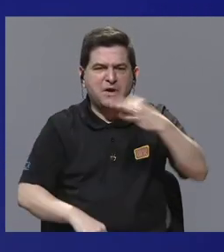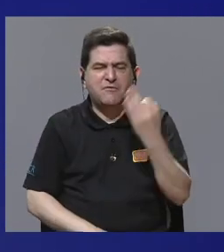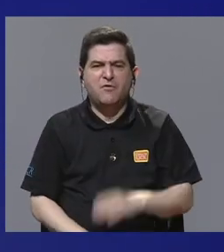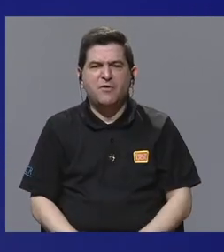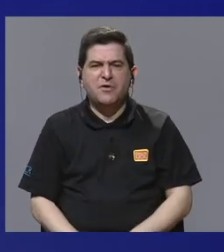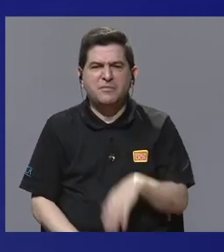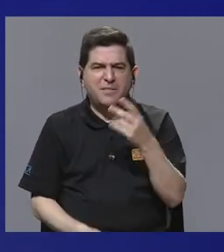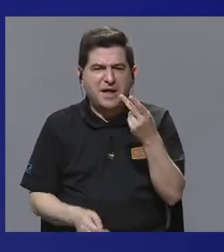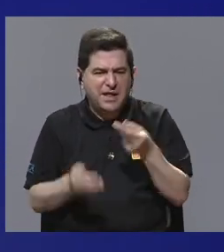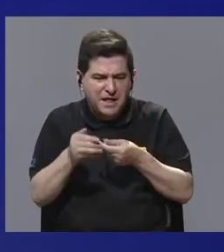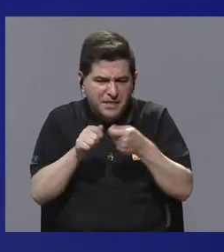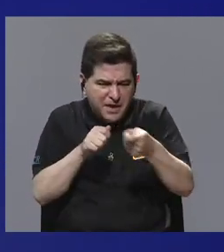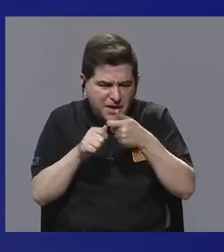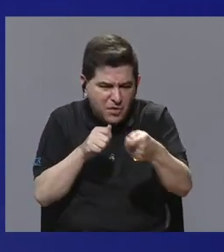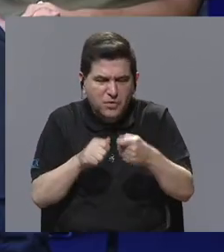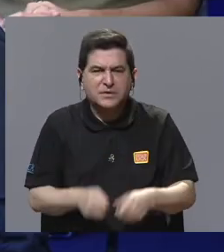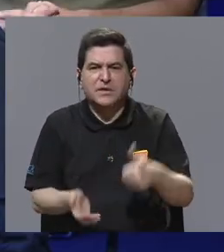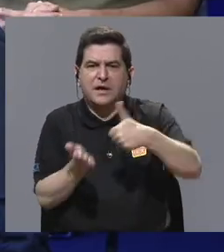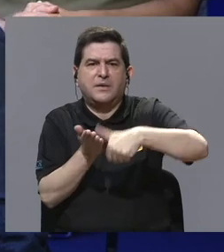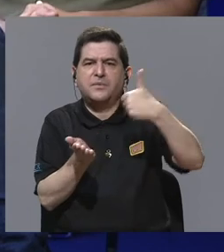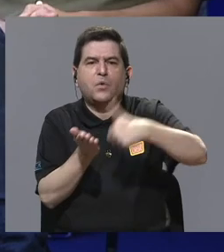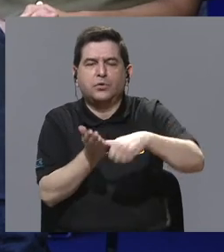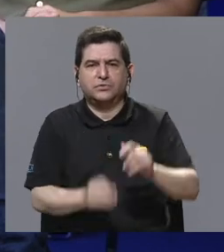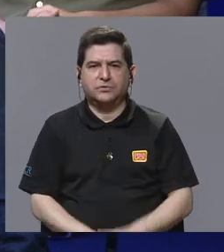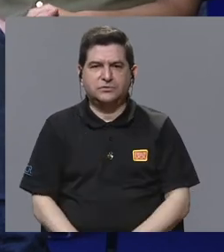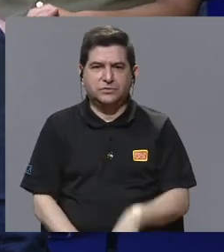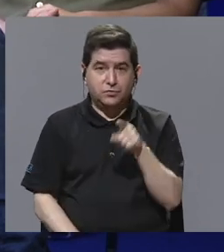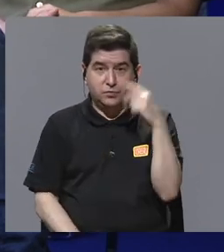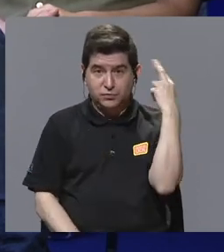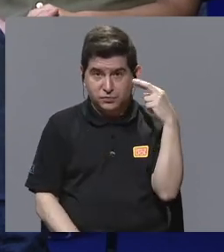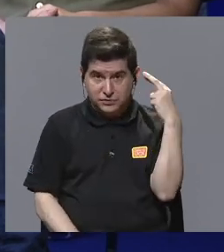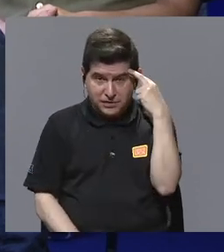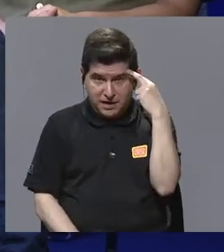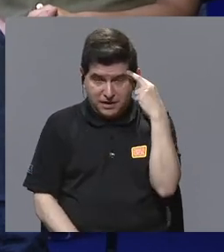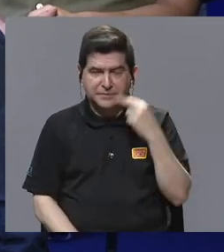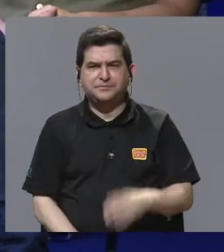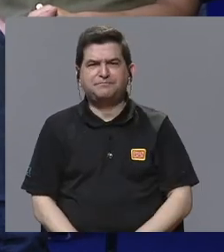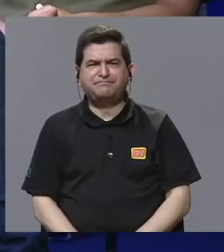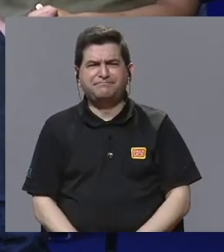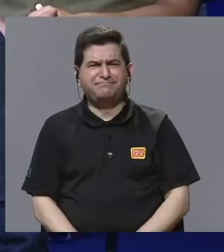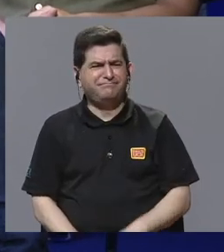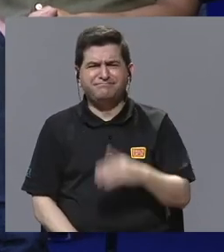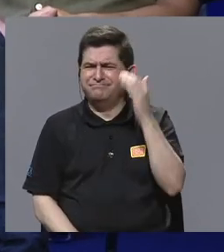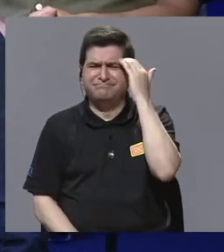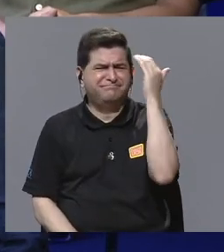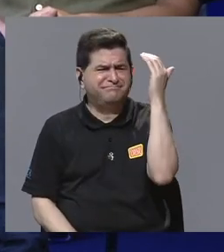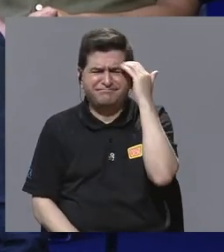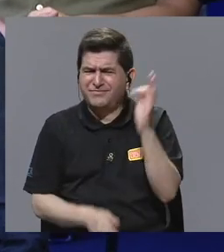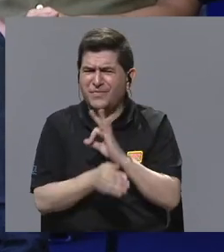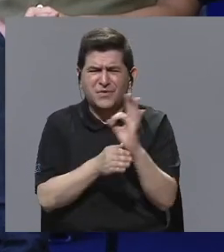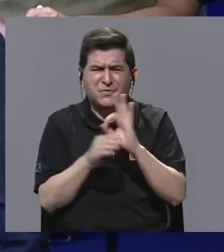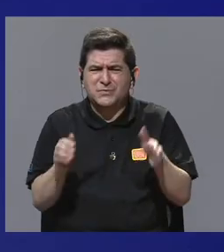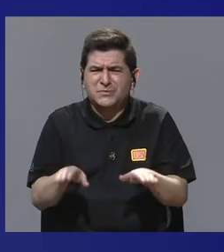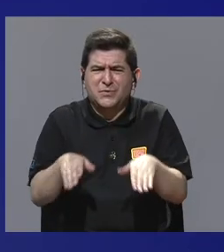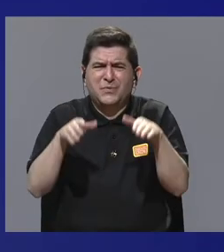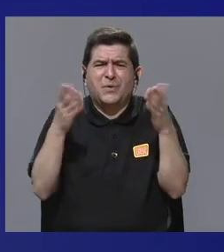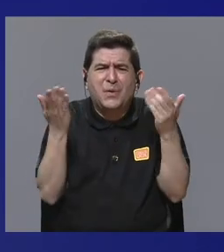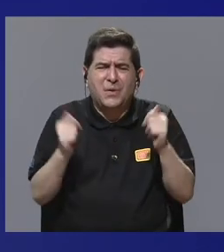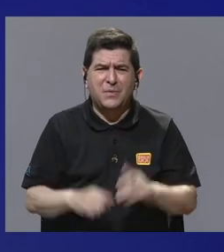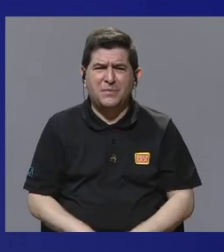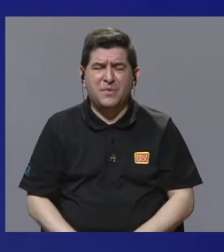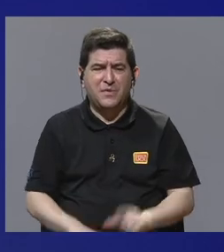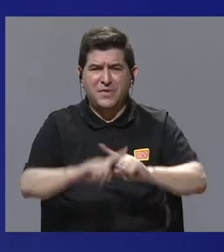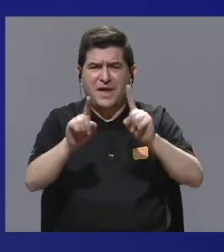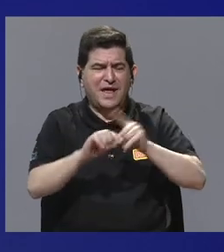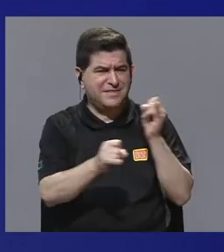esa cantidad de votos, y que eso te movió a pensar que había un gran desconocimiento de cómo funcionan las cosas en